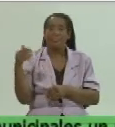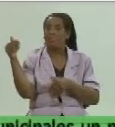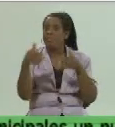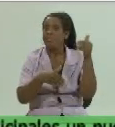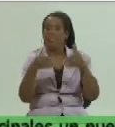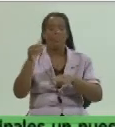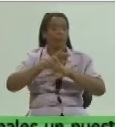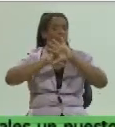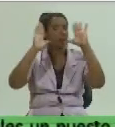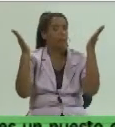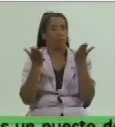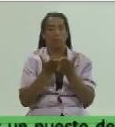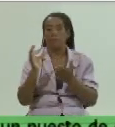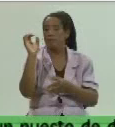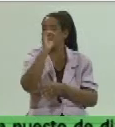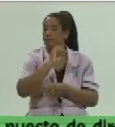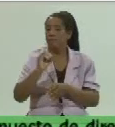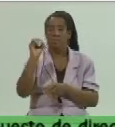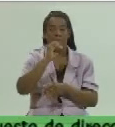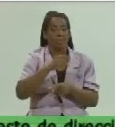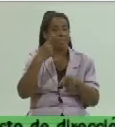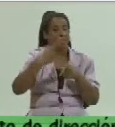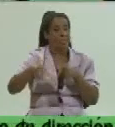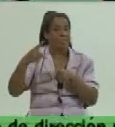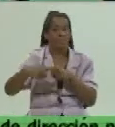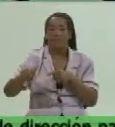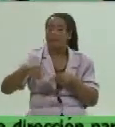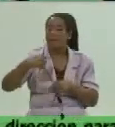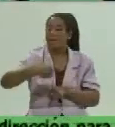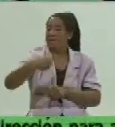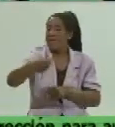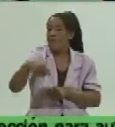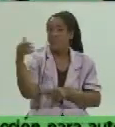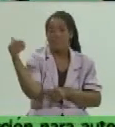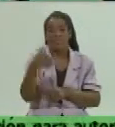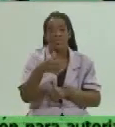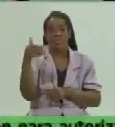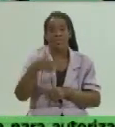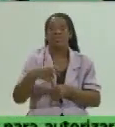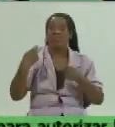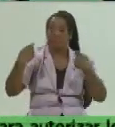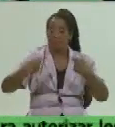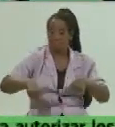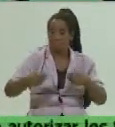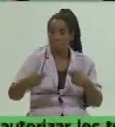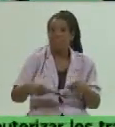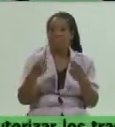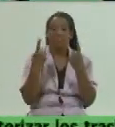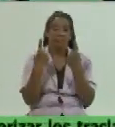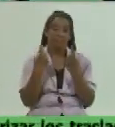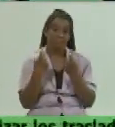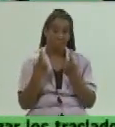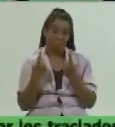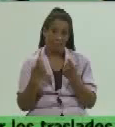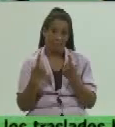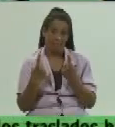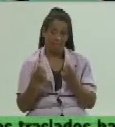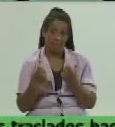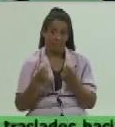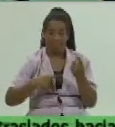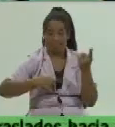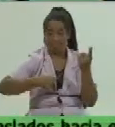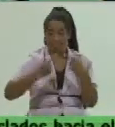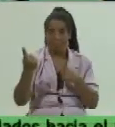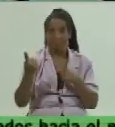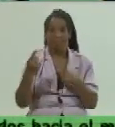sectores que participan a diario en esta decisiva y necesaria enfrentamiento